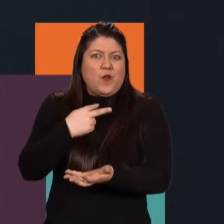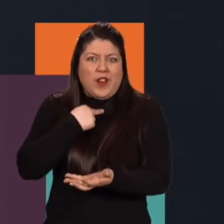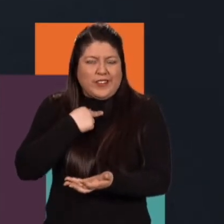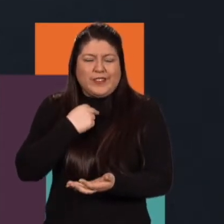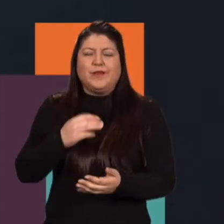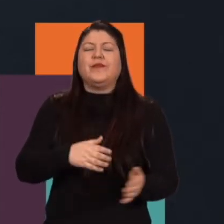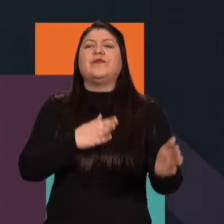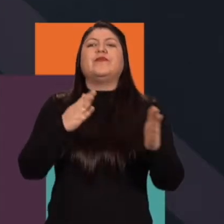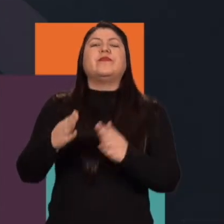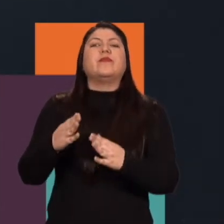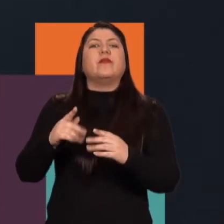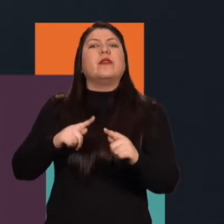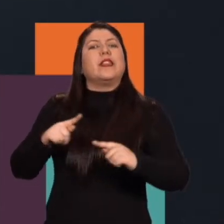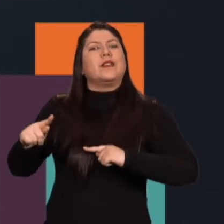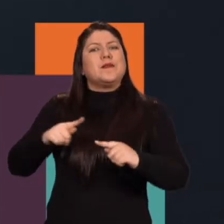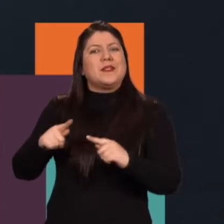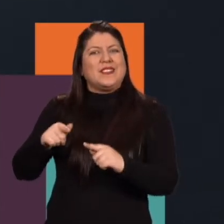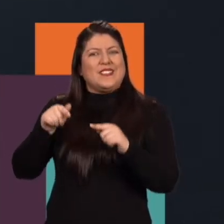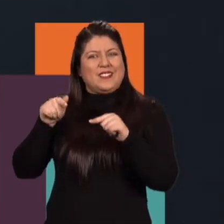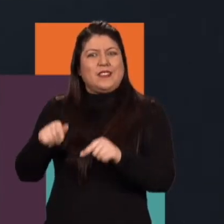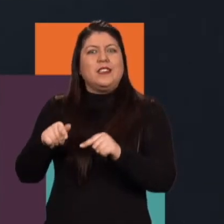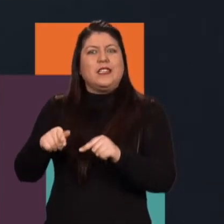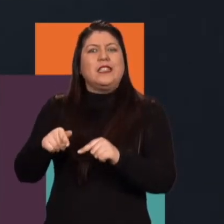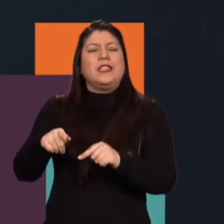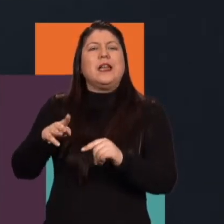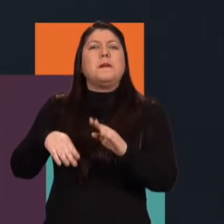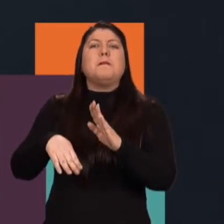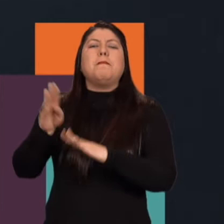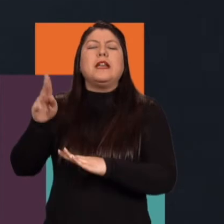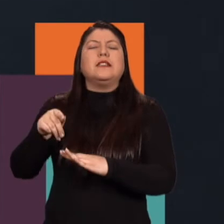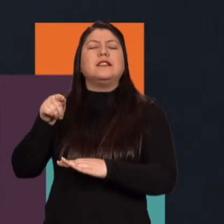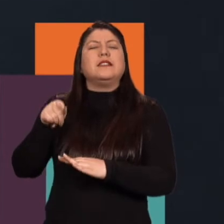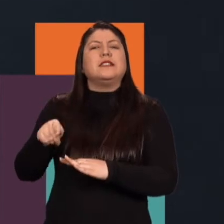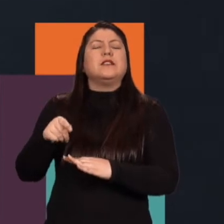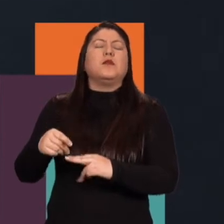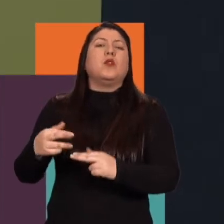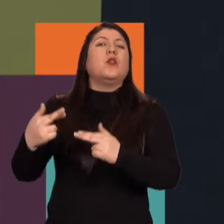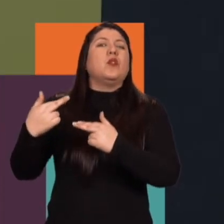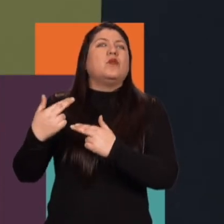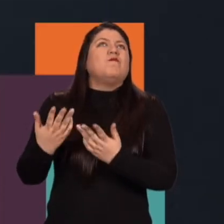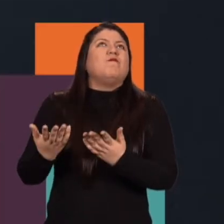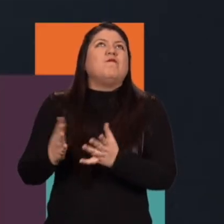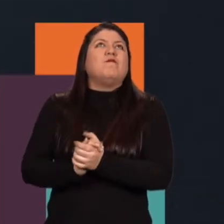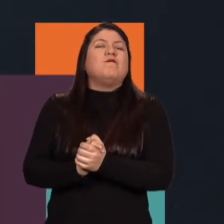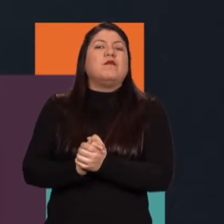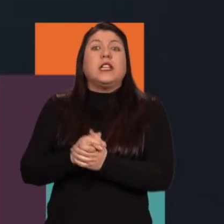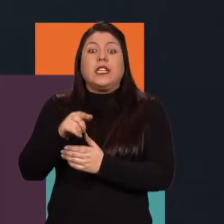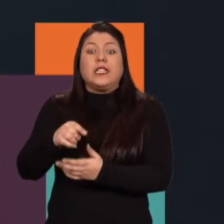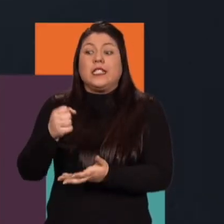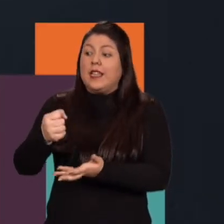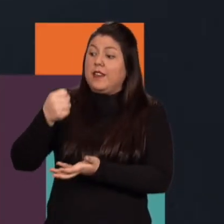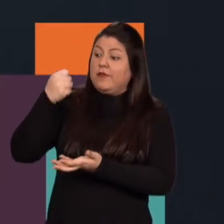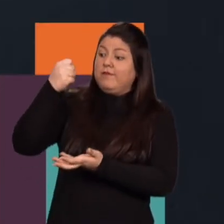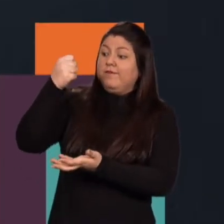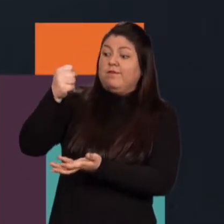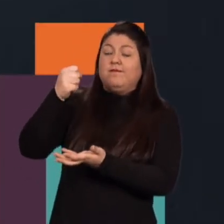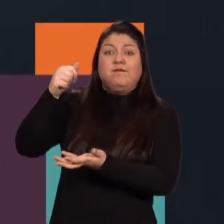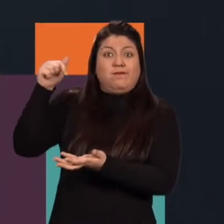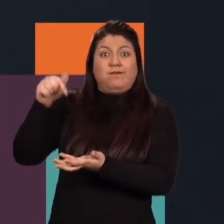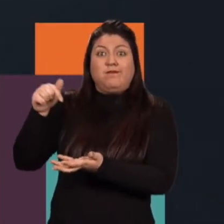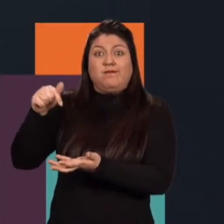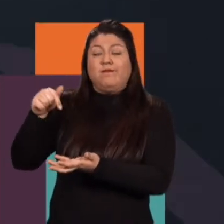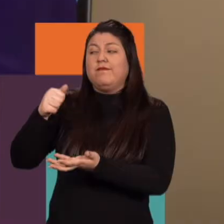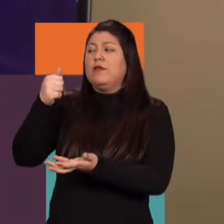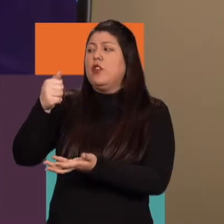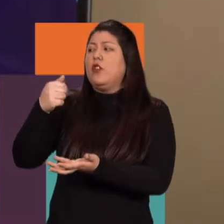administración yo creo que sí se debe dar una tarea y es que este tipo de presupuestos no